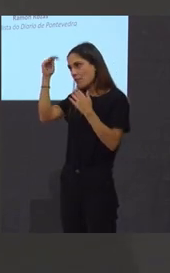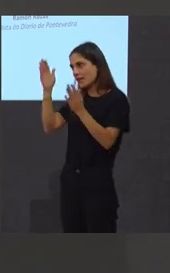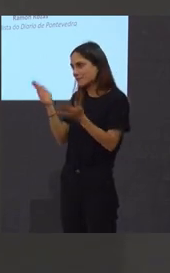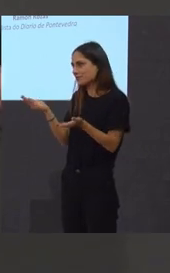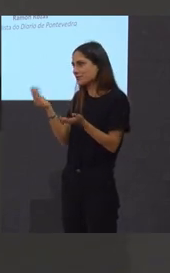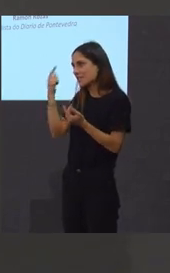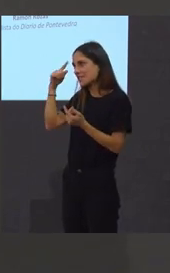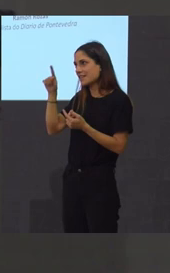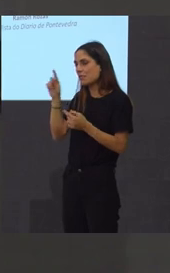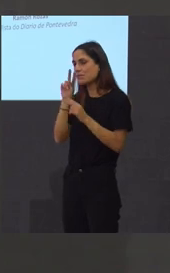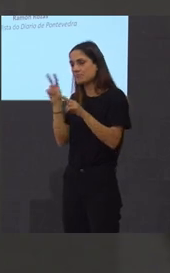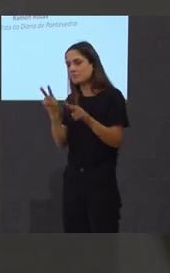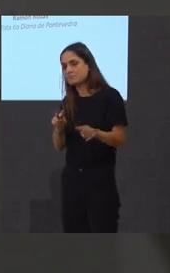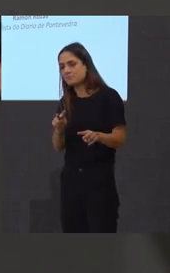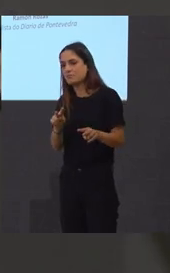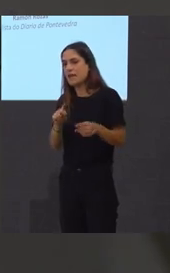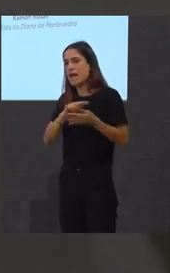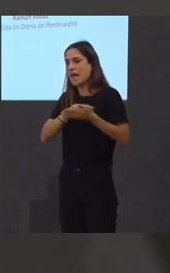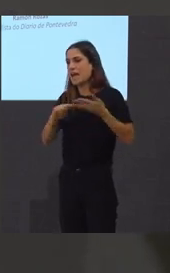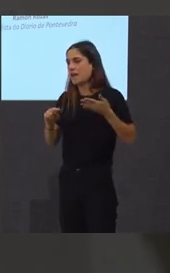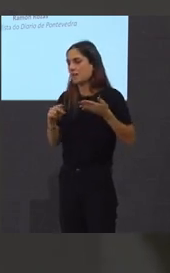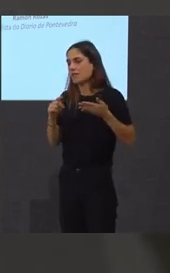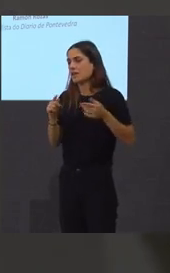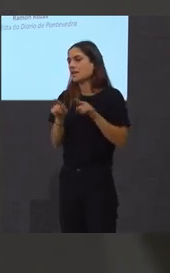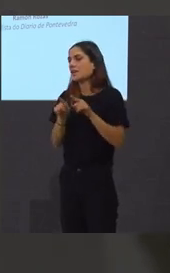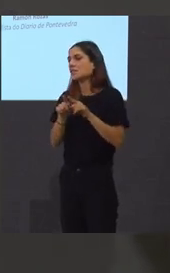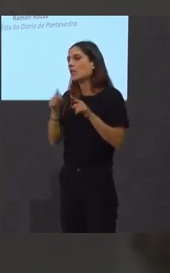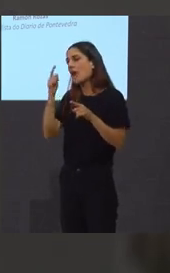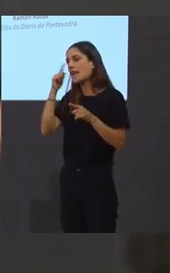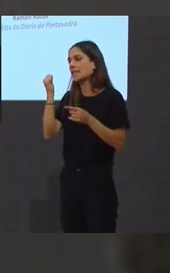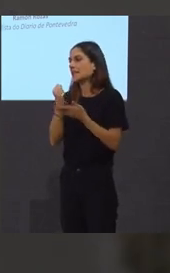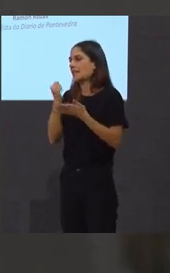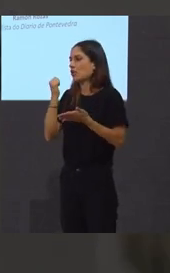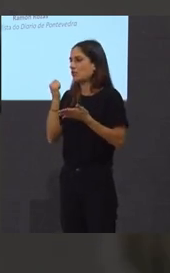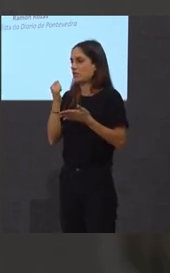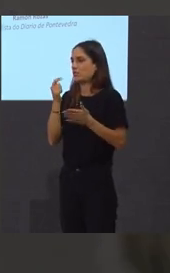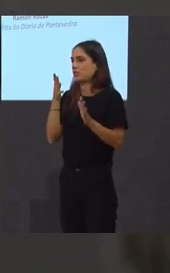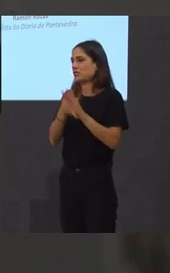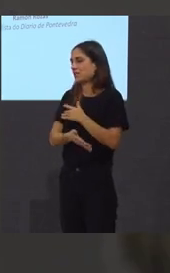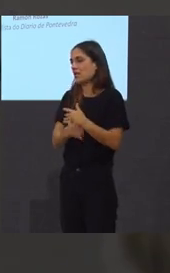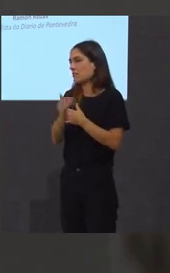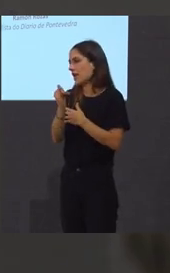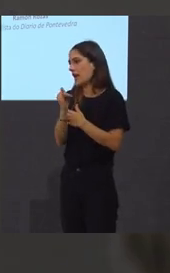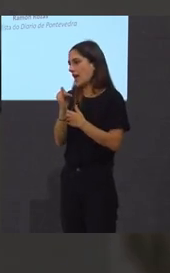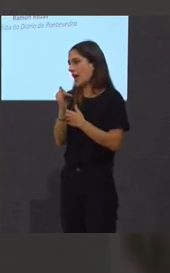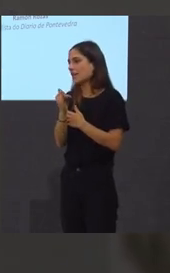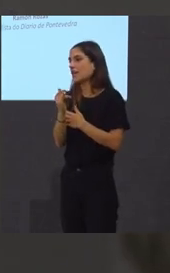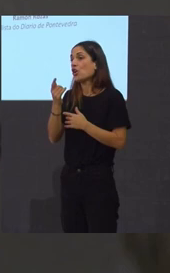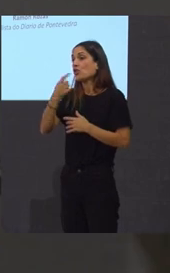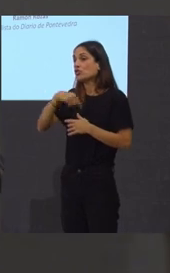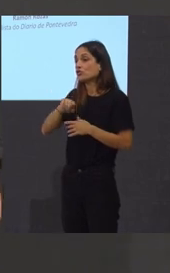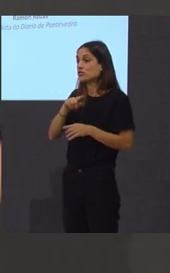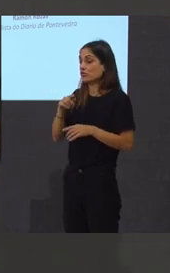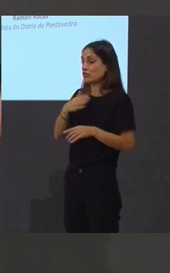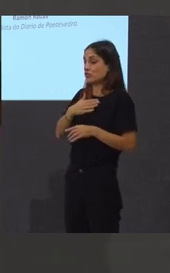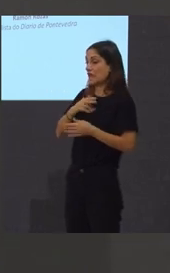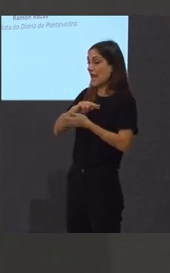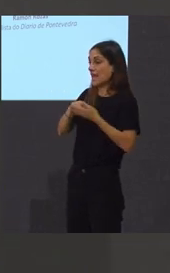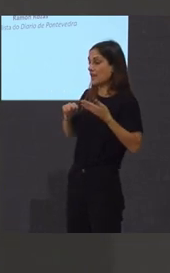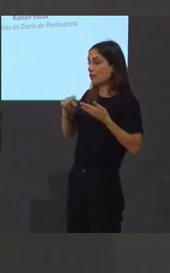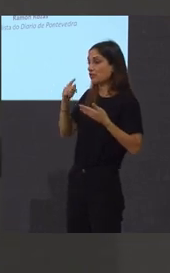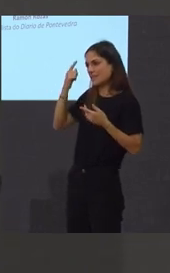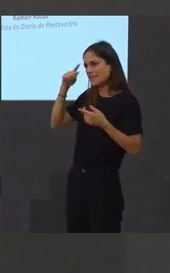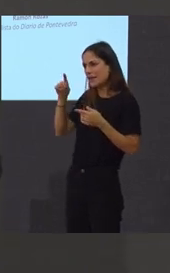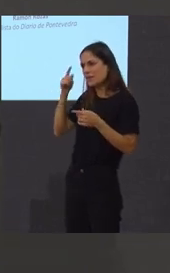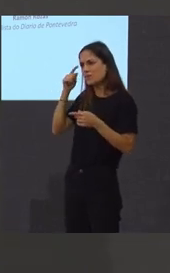nos recae unha mirada estereotipada que é irreal e arcádica e que non somos quen a través do humor de evidenciála e iso